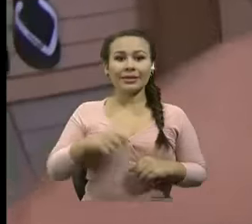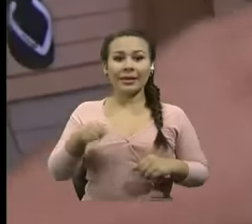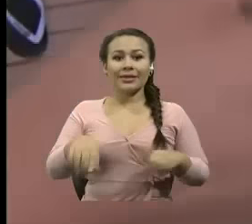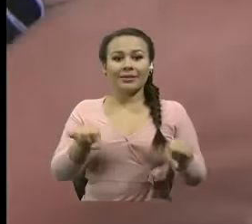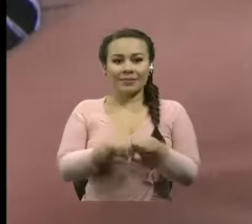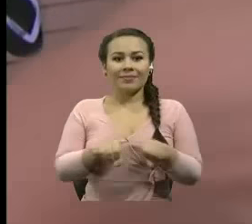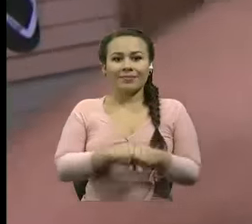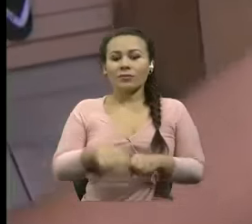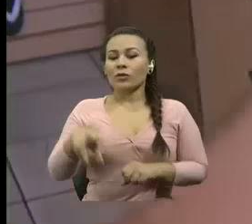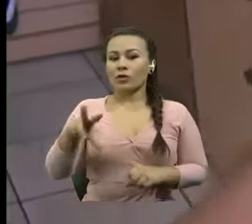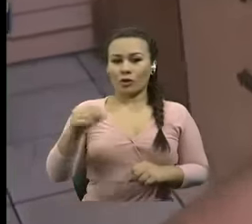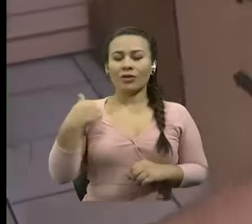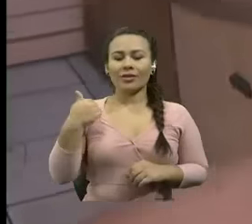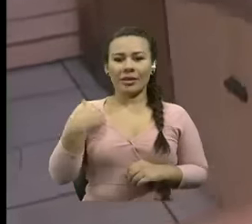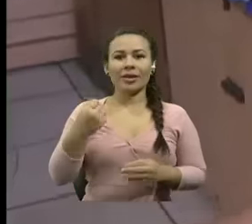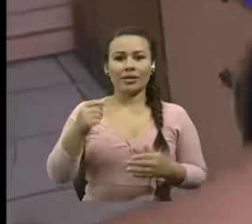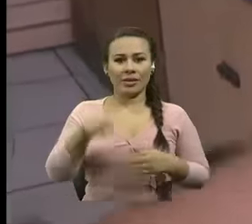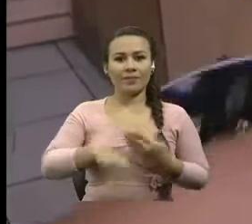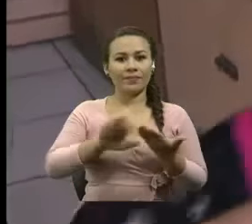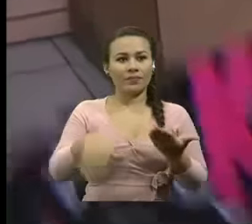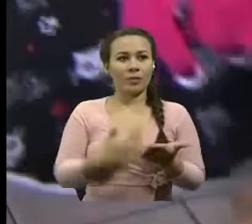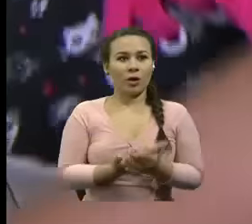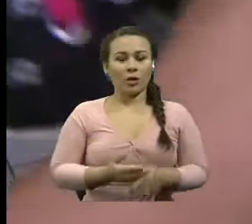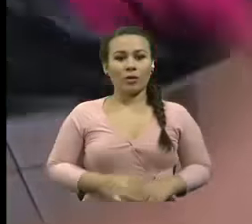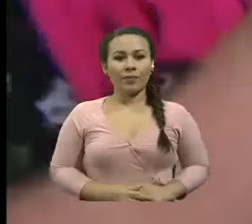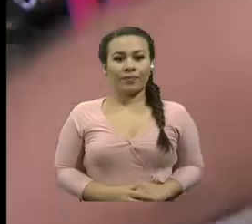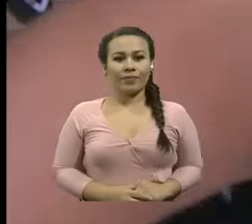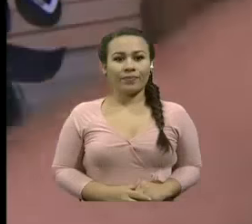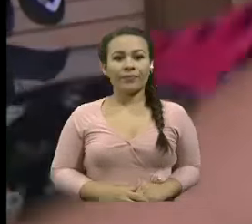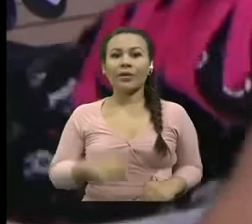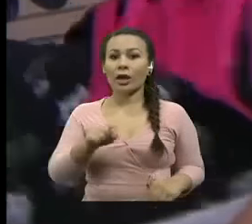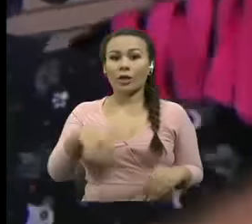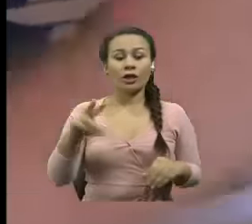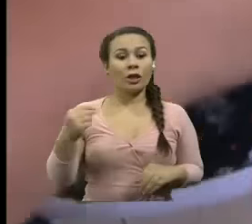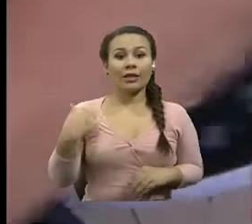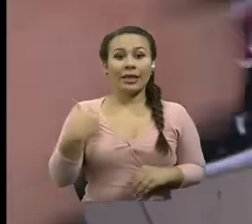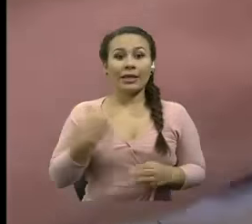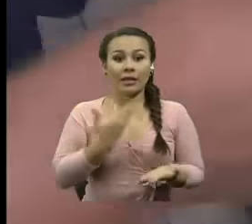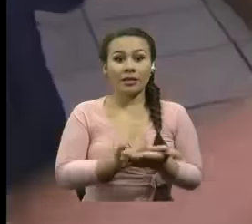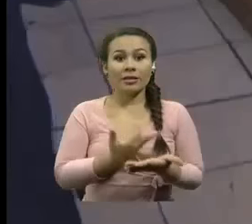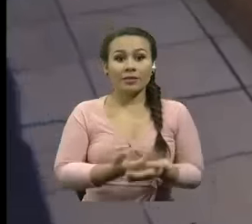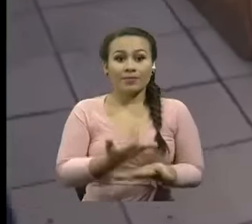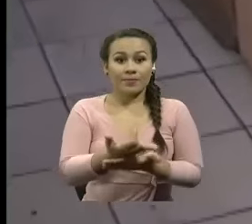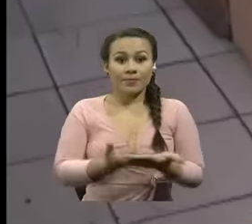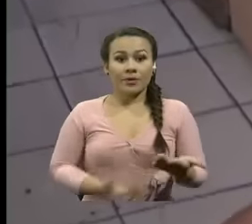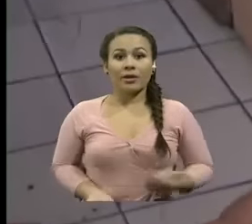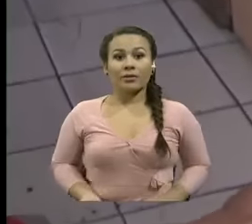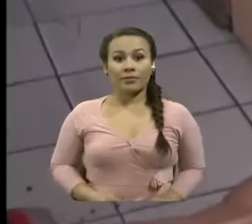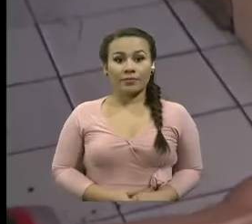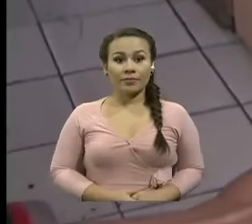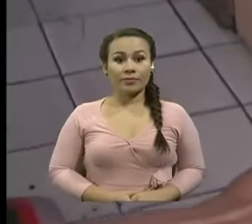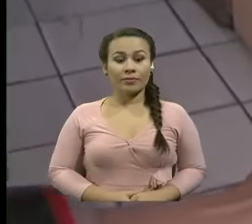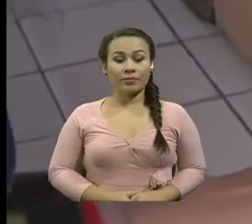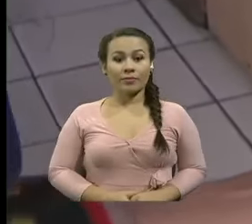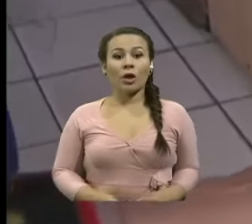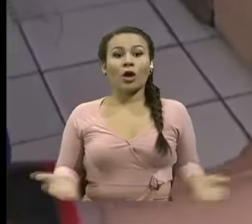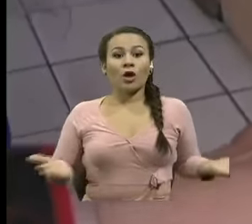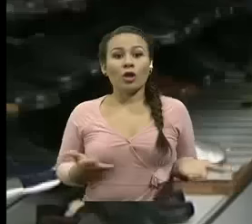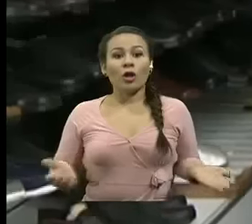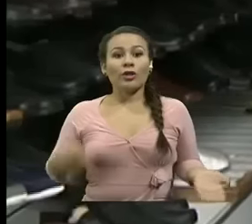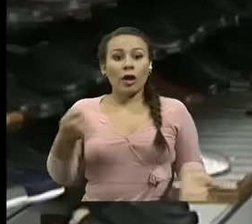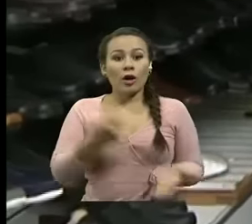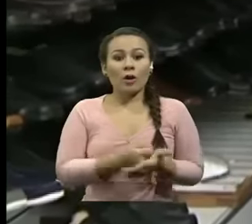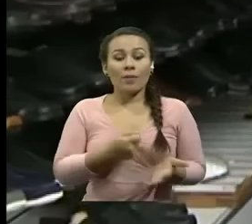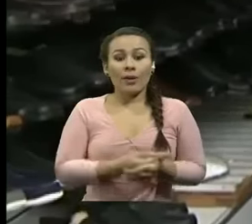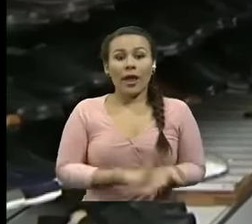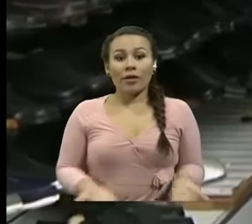tiene no tiene ninguna identificación de fabricación ni importado por alguna persona